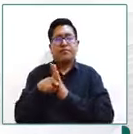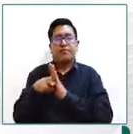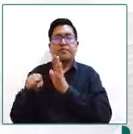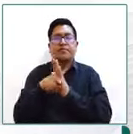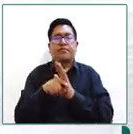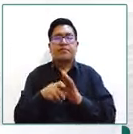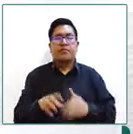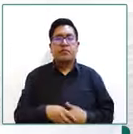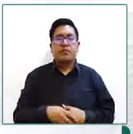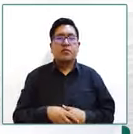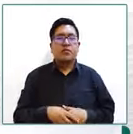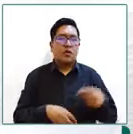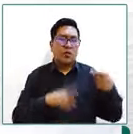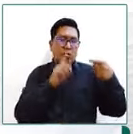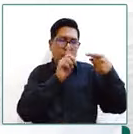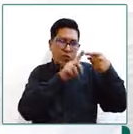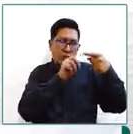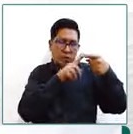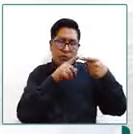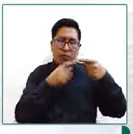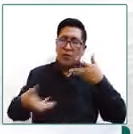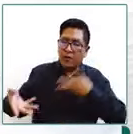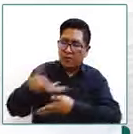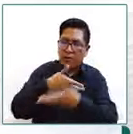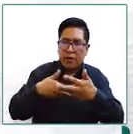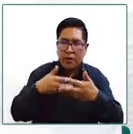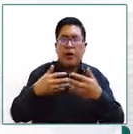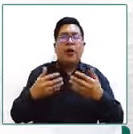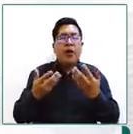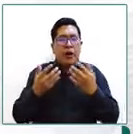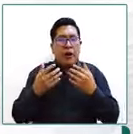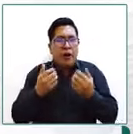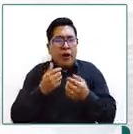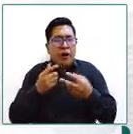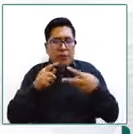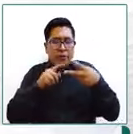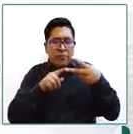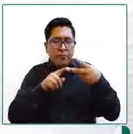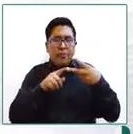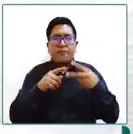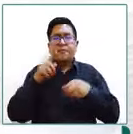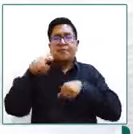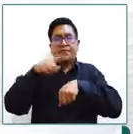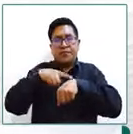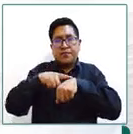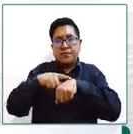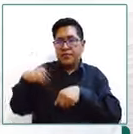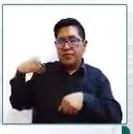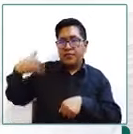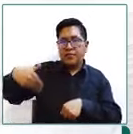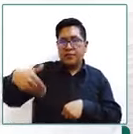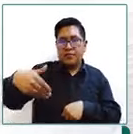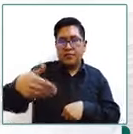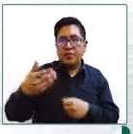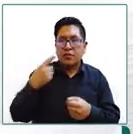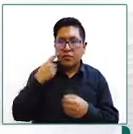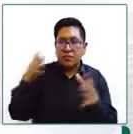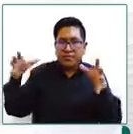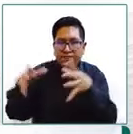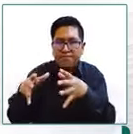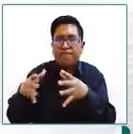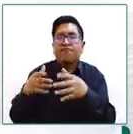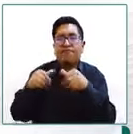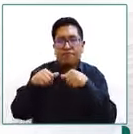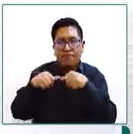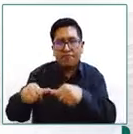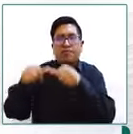primero en el relacionamiento afectivo pero también en la permanencia en el centro de acogimiento